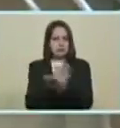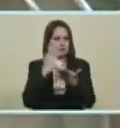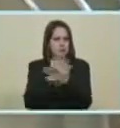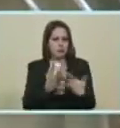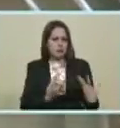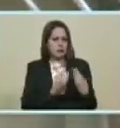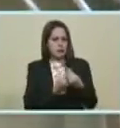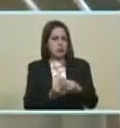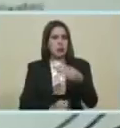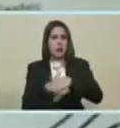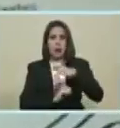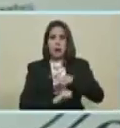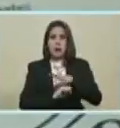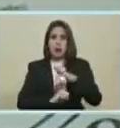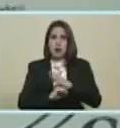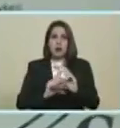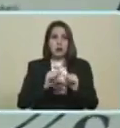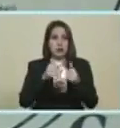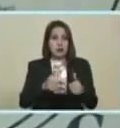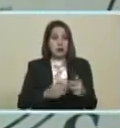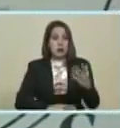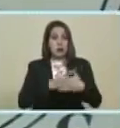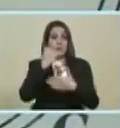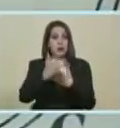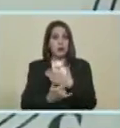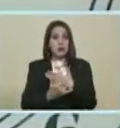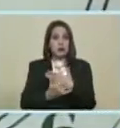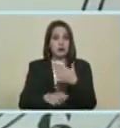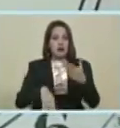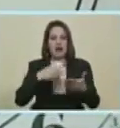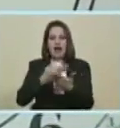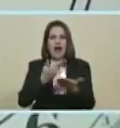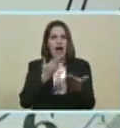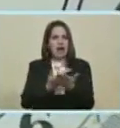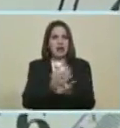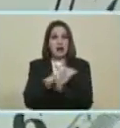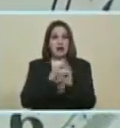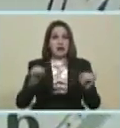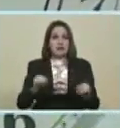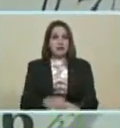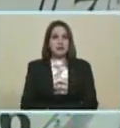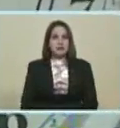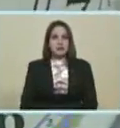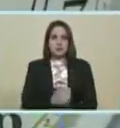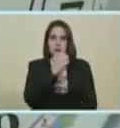nosotros Que nos ha apoyado Desde que comenzamos Con este proyecto Hasta que vamos A culminar